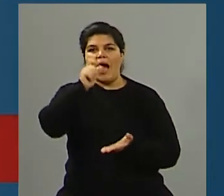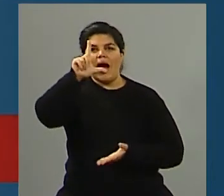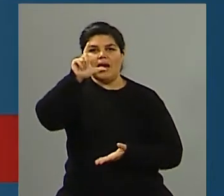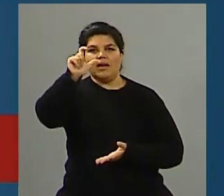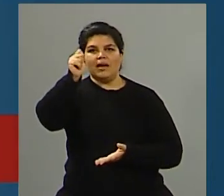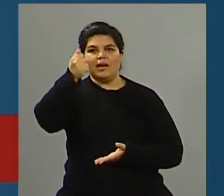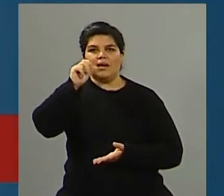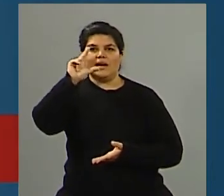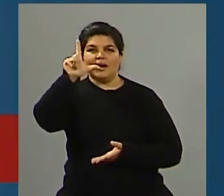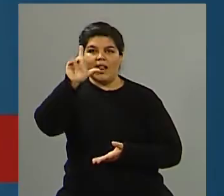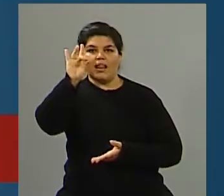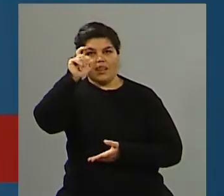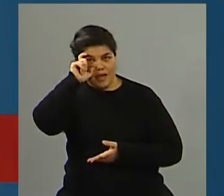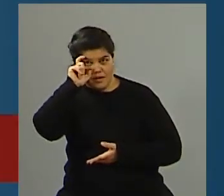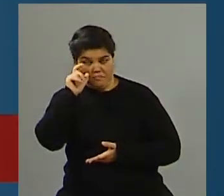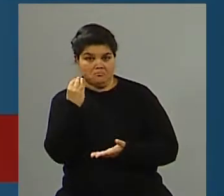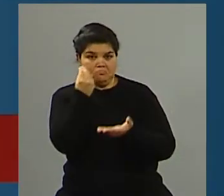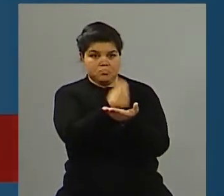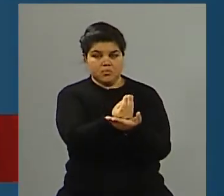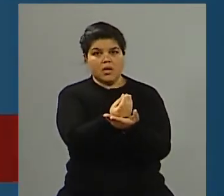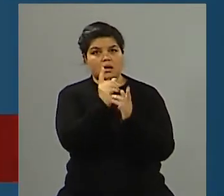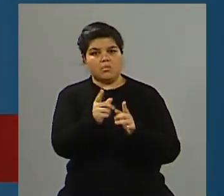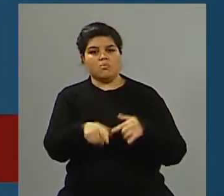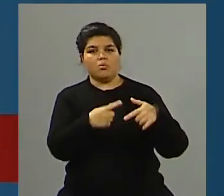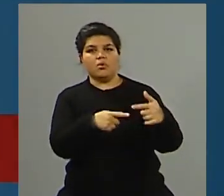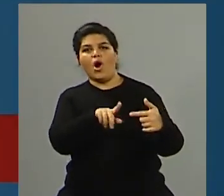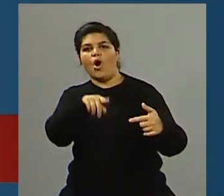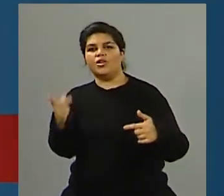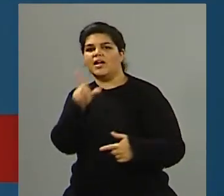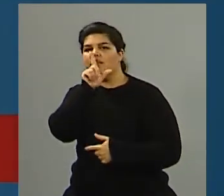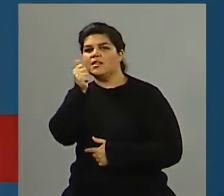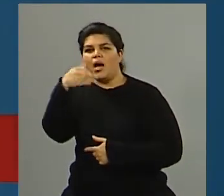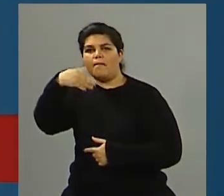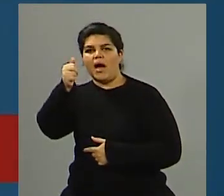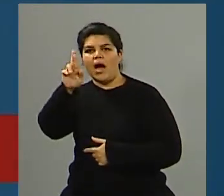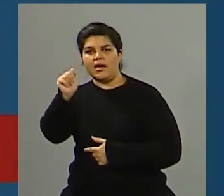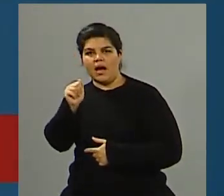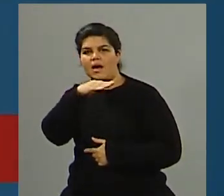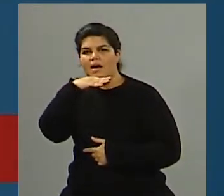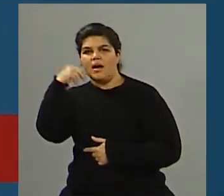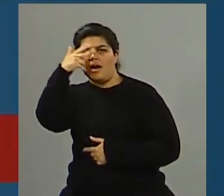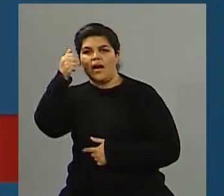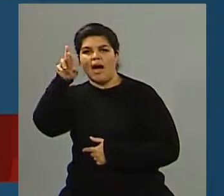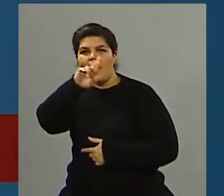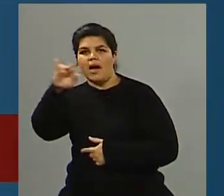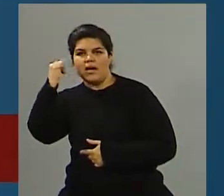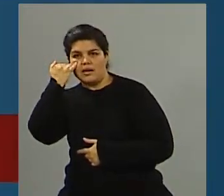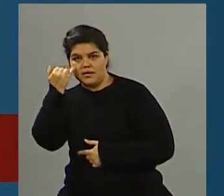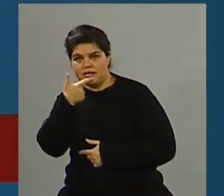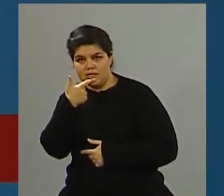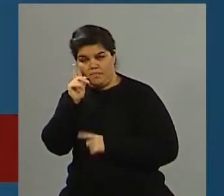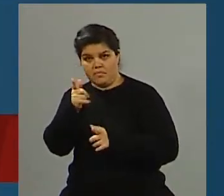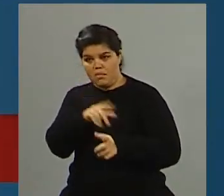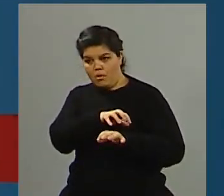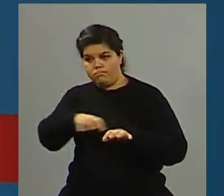están vigentes, y estaba Kamala Harris. No estaba el presidente, terminó conmemorando estos días en una base en